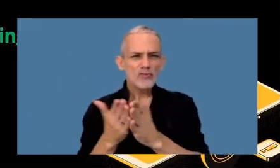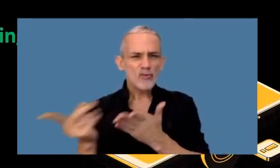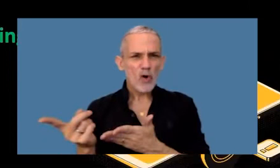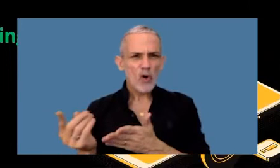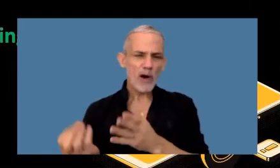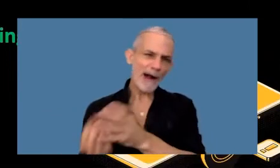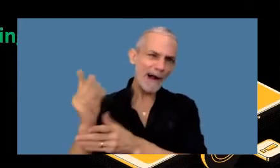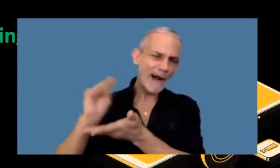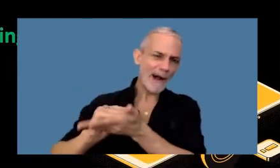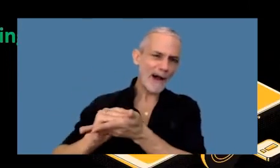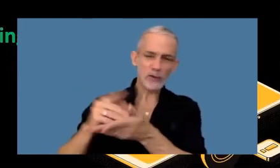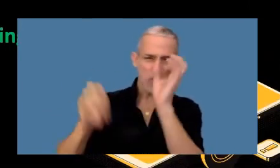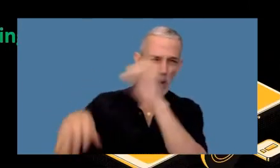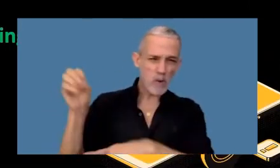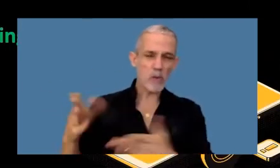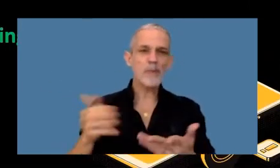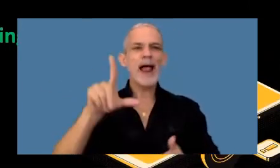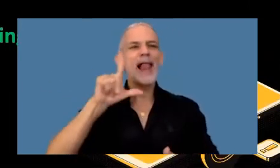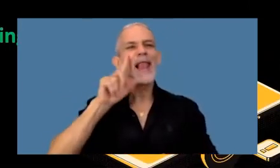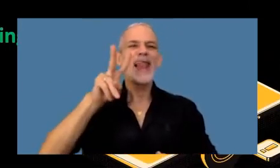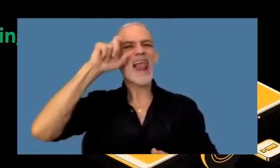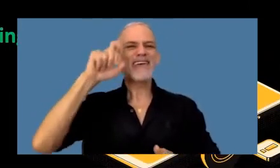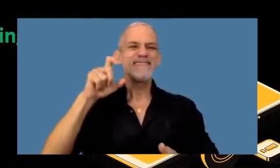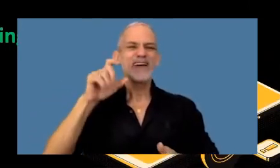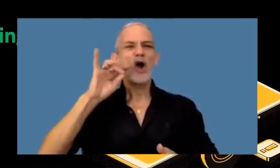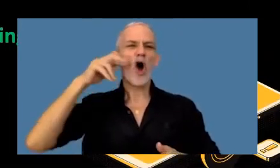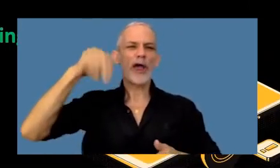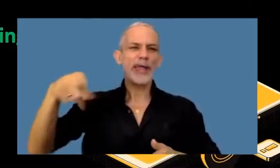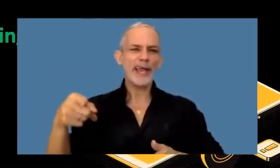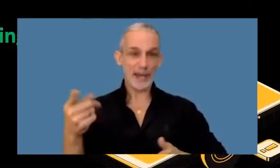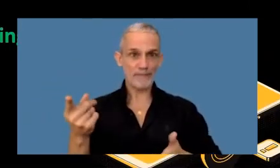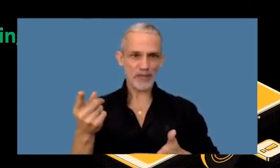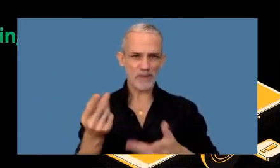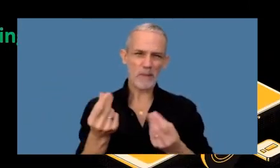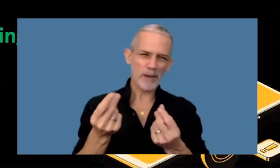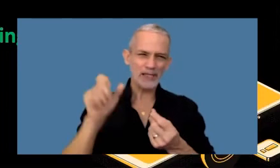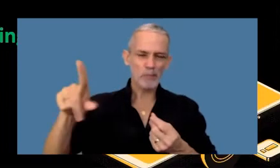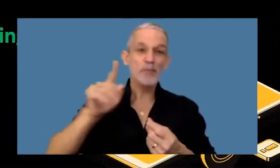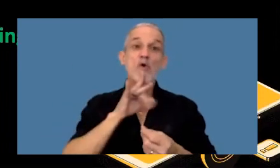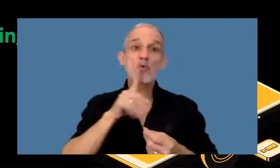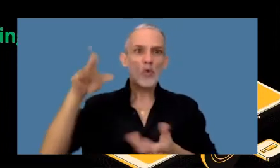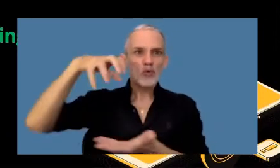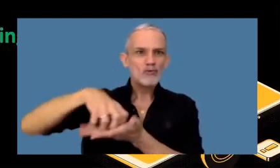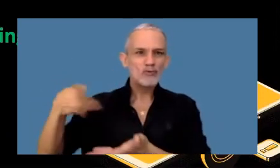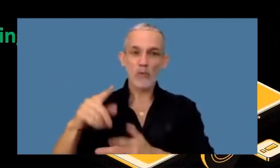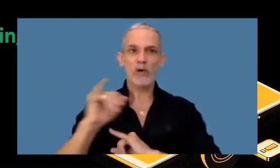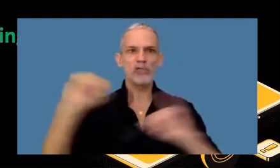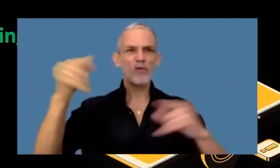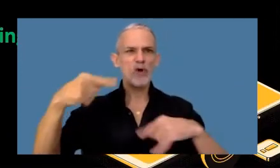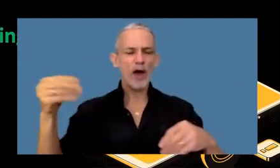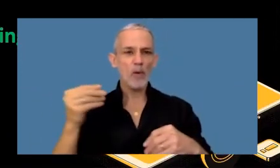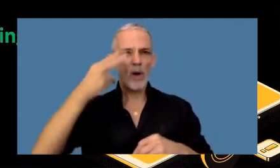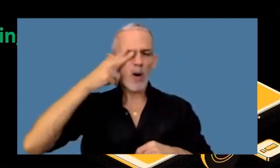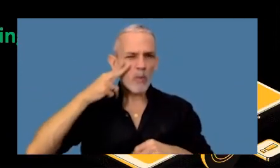peor aún con Livecoin un crypto exchange ruso que denunció un